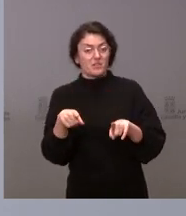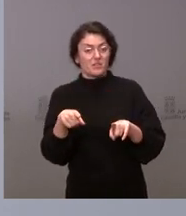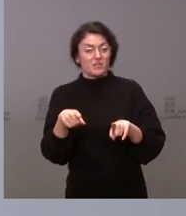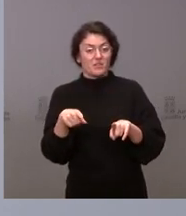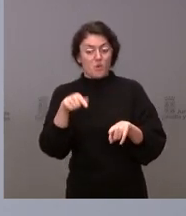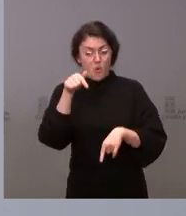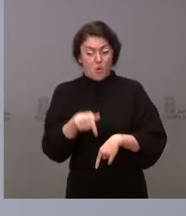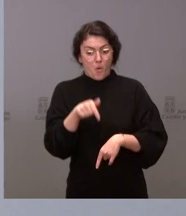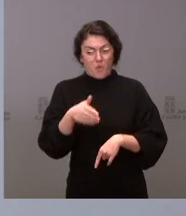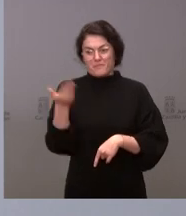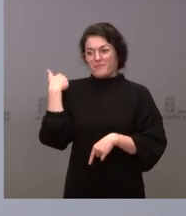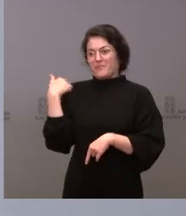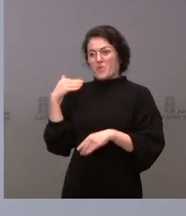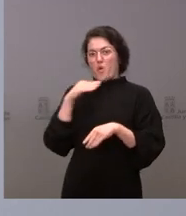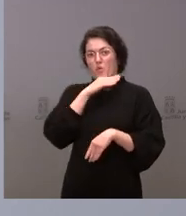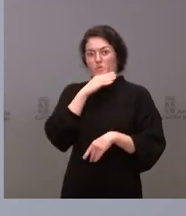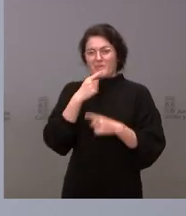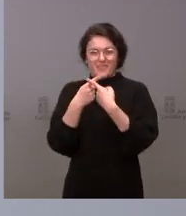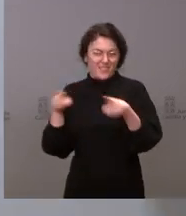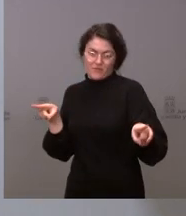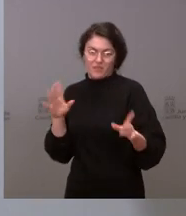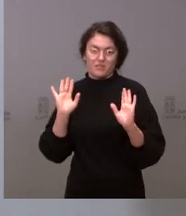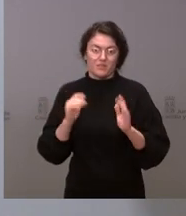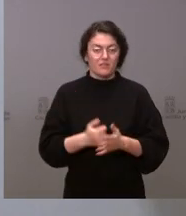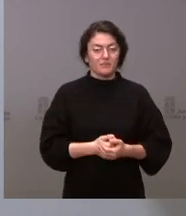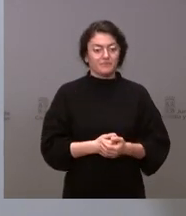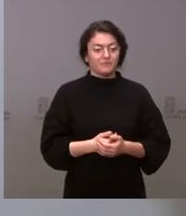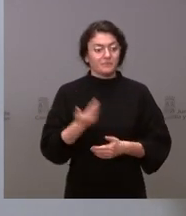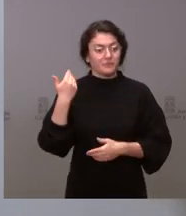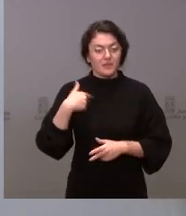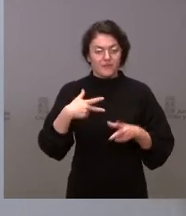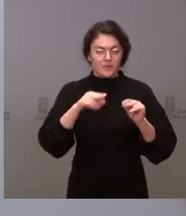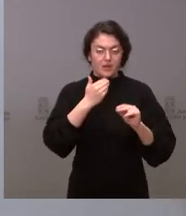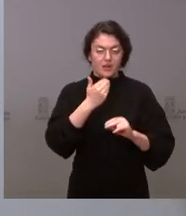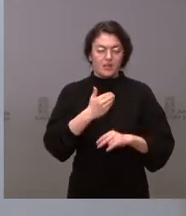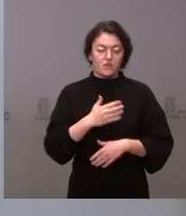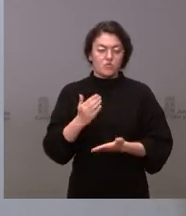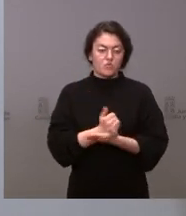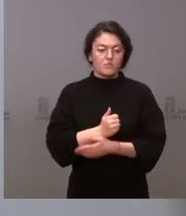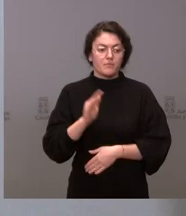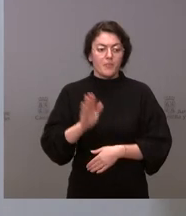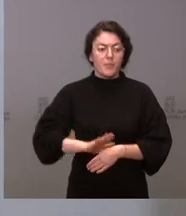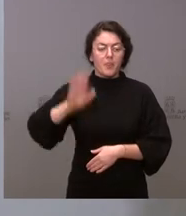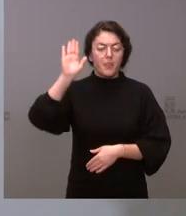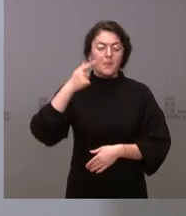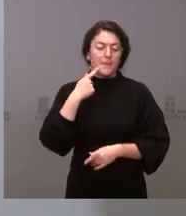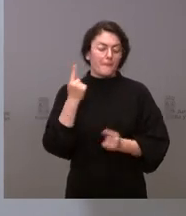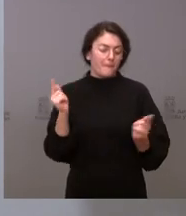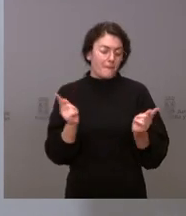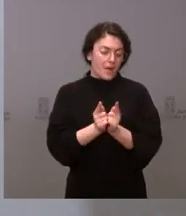en el mes de octubre cuando se hicieron aquellos cálculos Terminamos aquí muchas gracias a todos Sí, yo una pequeña